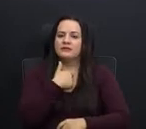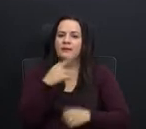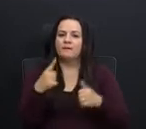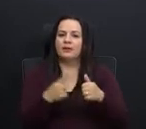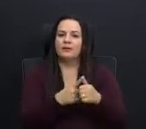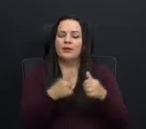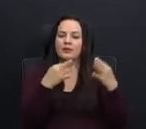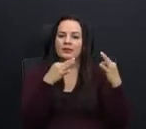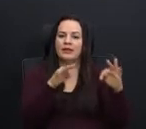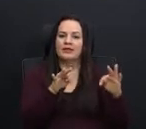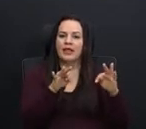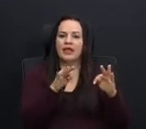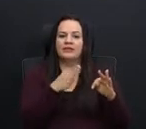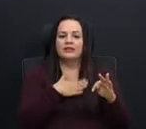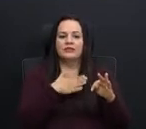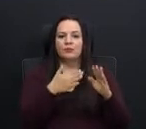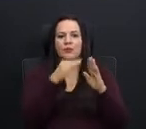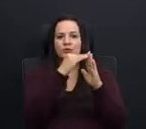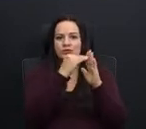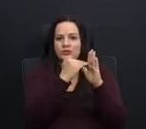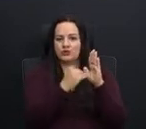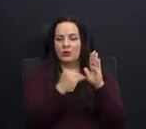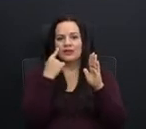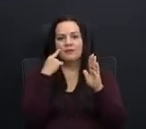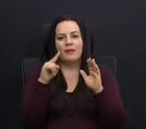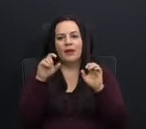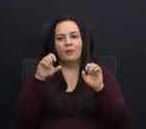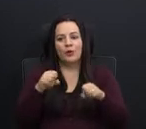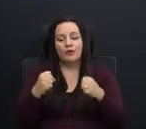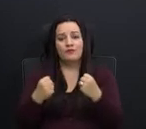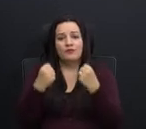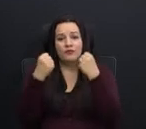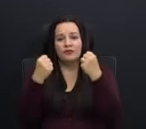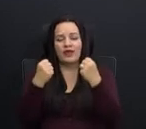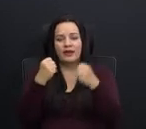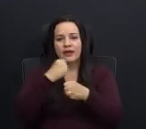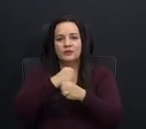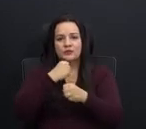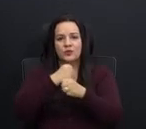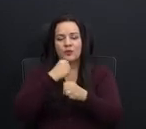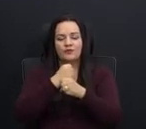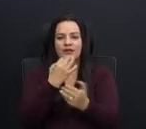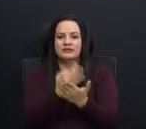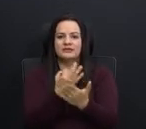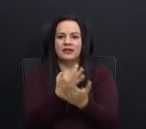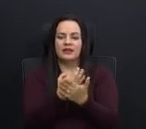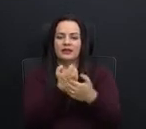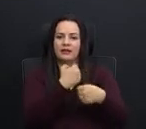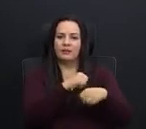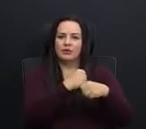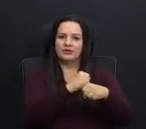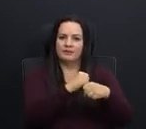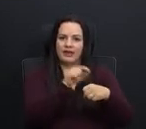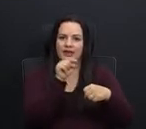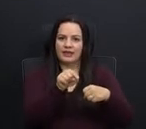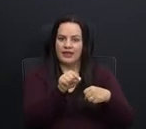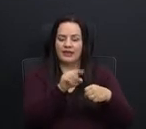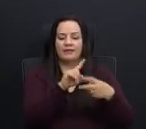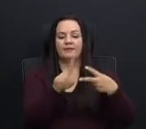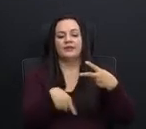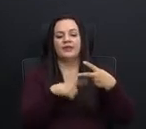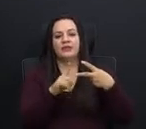sobre las disposiciones para reforzar la gestión financiera de los gobiernos locales y el otro gran aparato